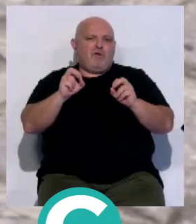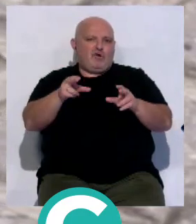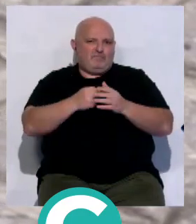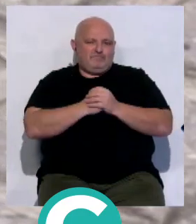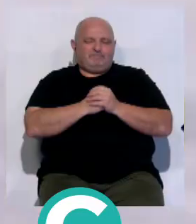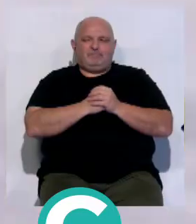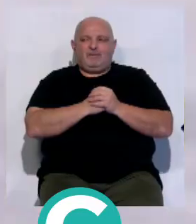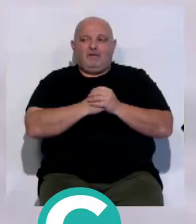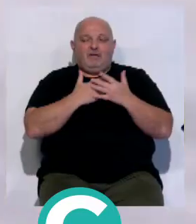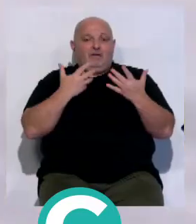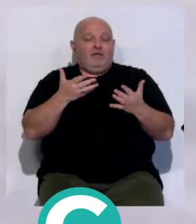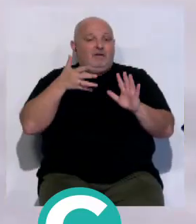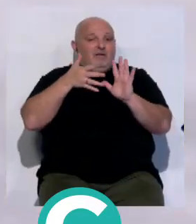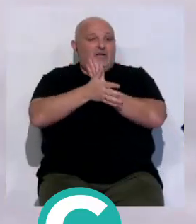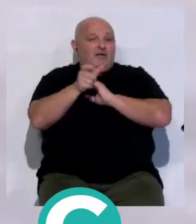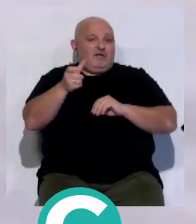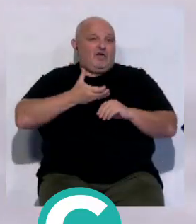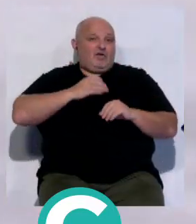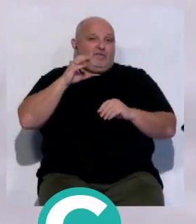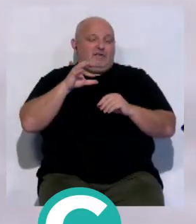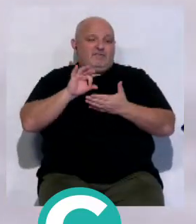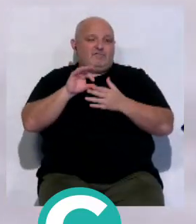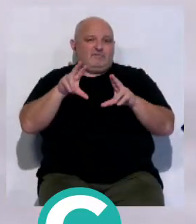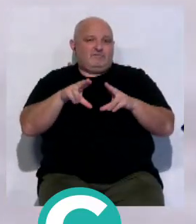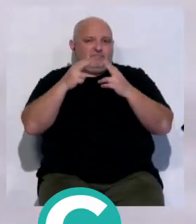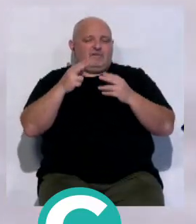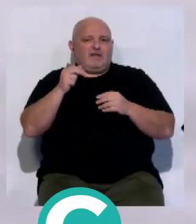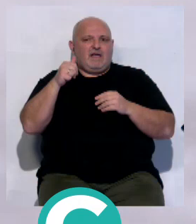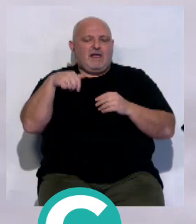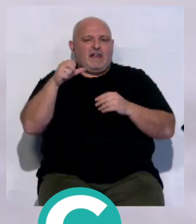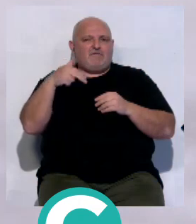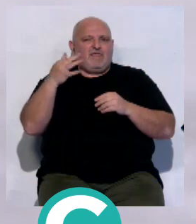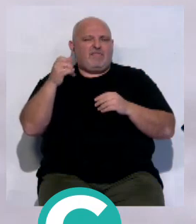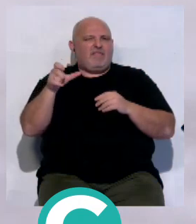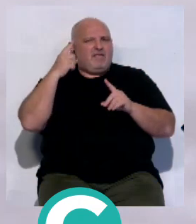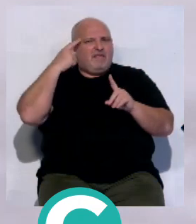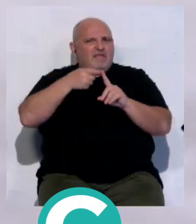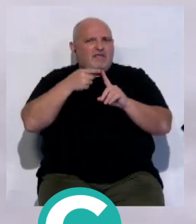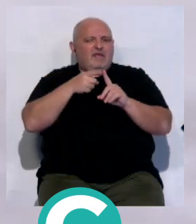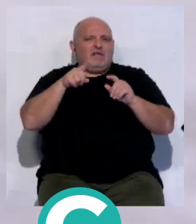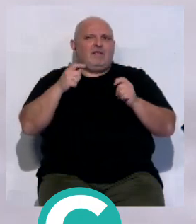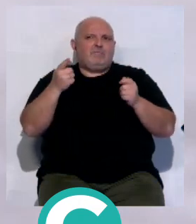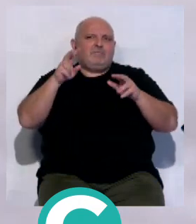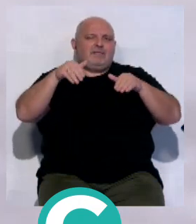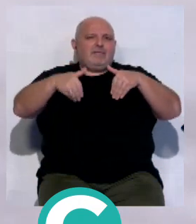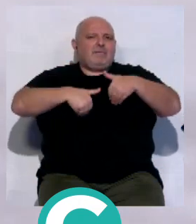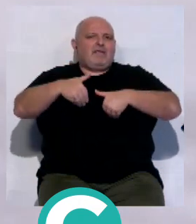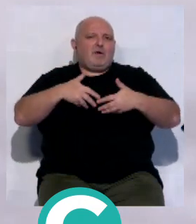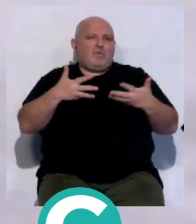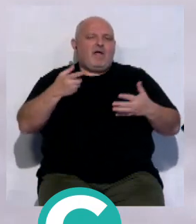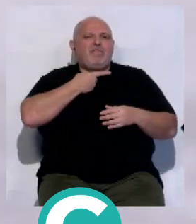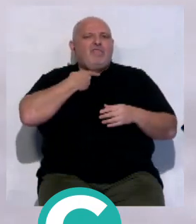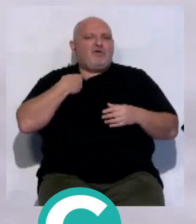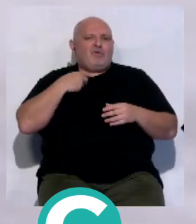progresivo. Según ha explicado la concejala de servicios sociales Elena Fernández, también se ocupará este servicio de demandas relacionadas con